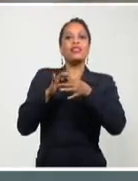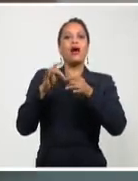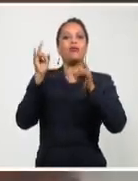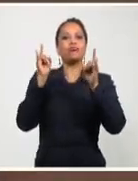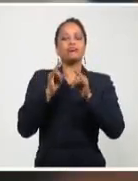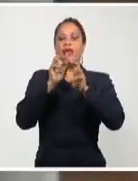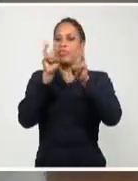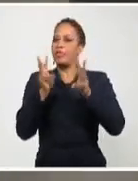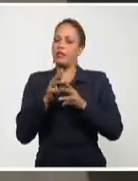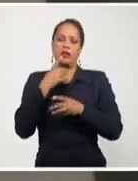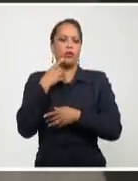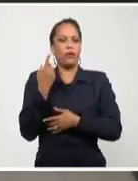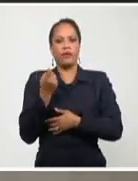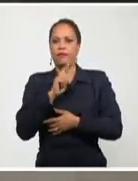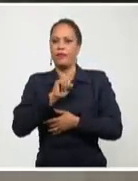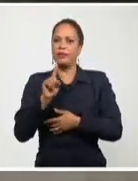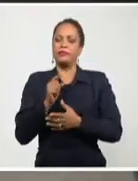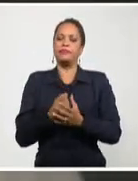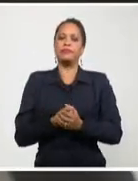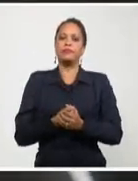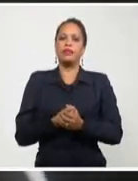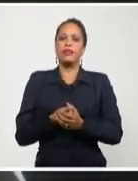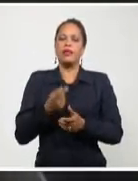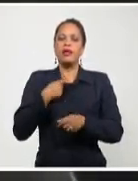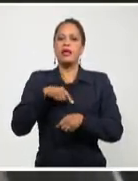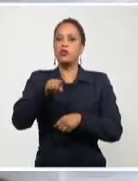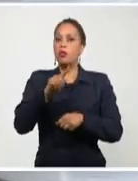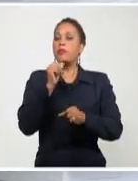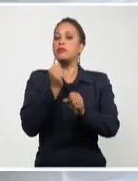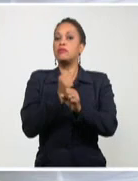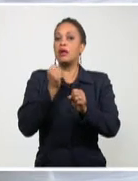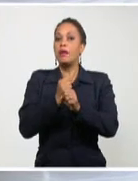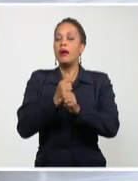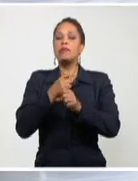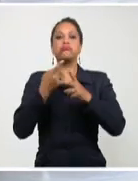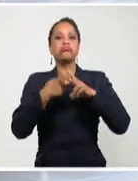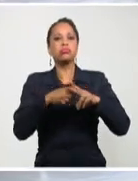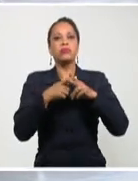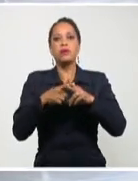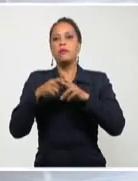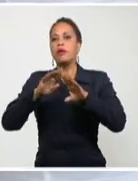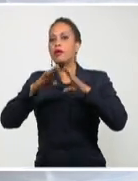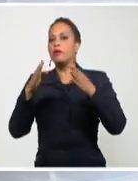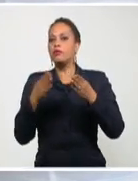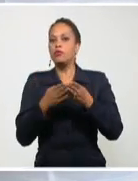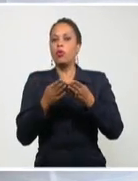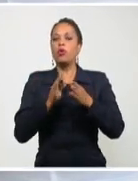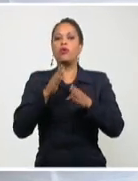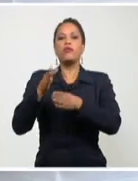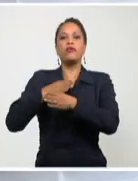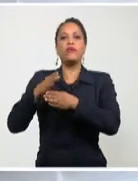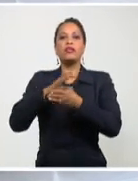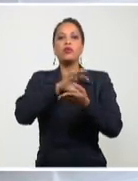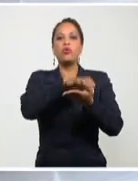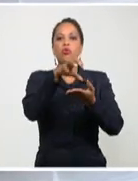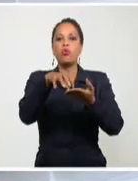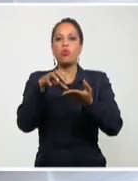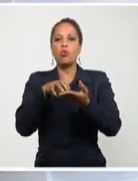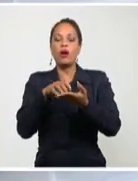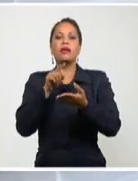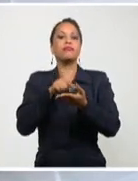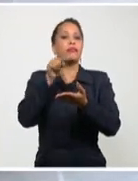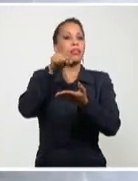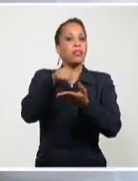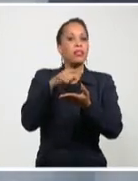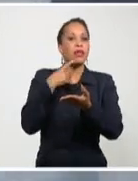Actualmente, los especialistas de CETIC trabajan en la implementación de la plataforma en los establecimientos comerciales de Venezuela y Baraguá, y se